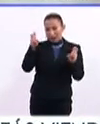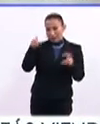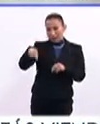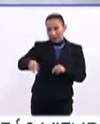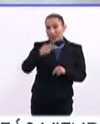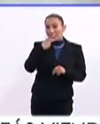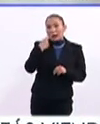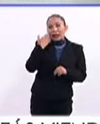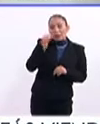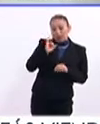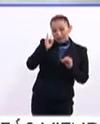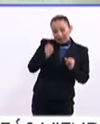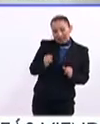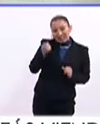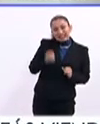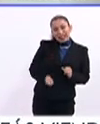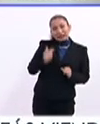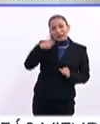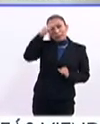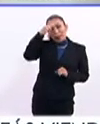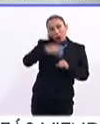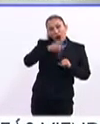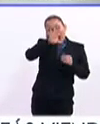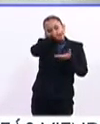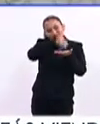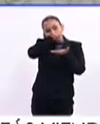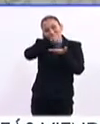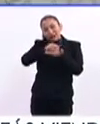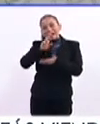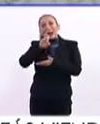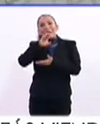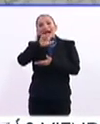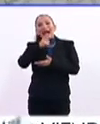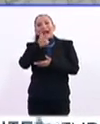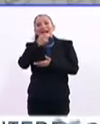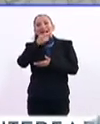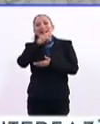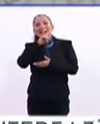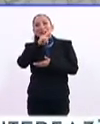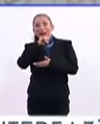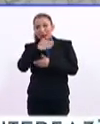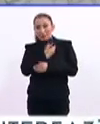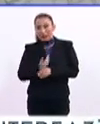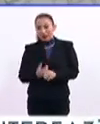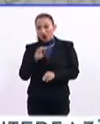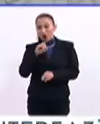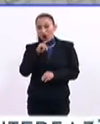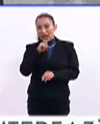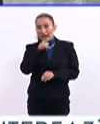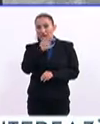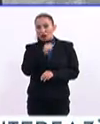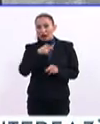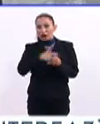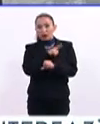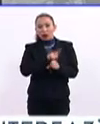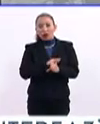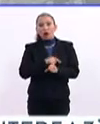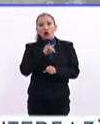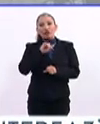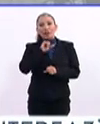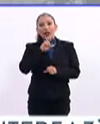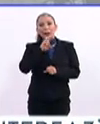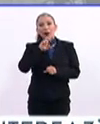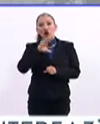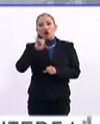búsqueda de identidad y de rescate de la memoria, Rebeca Greenspan y el presidente del Colegio Nacional, José Ramón Cosío Díaz,